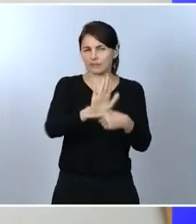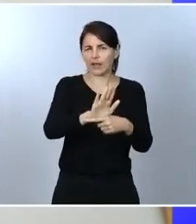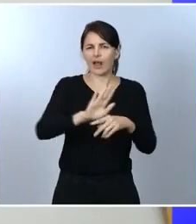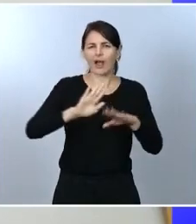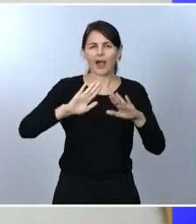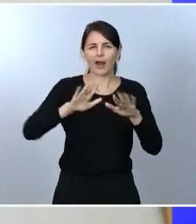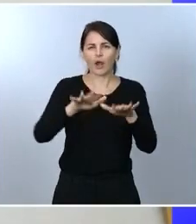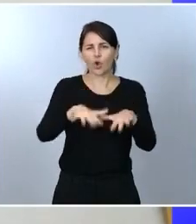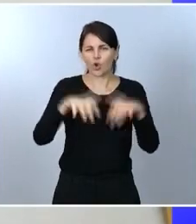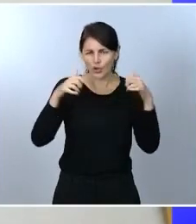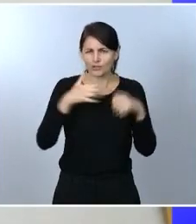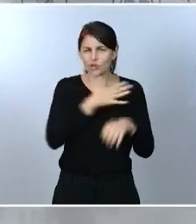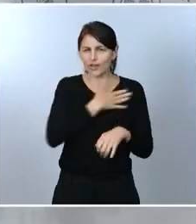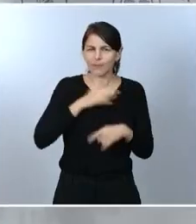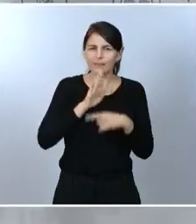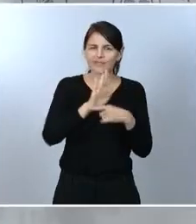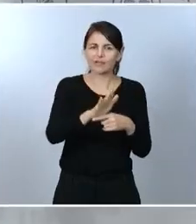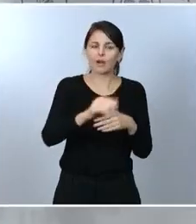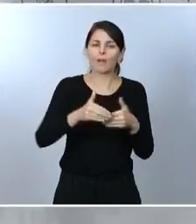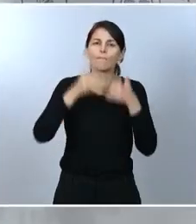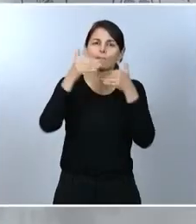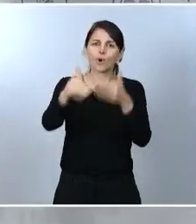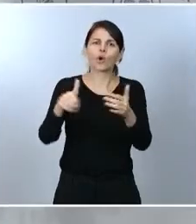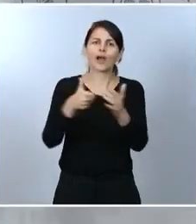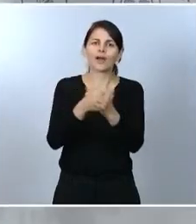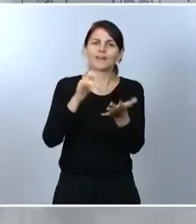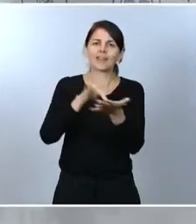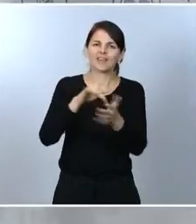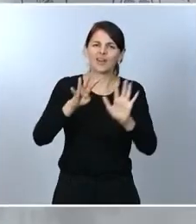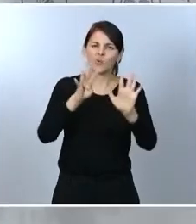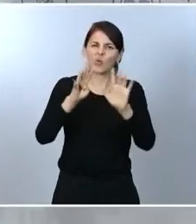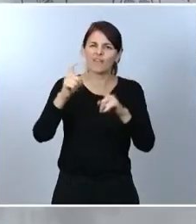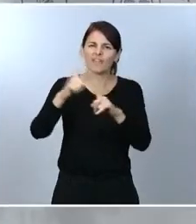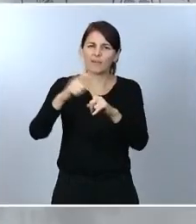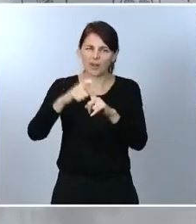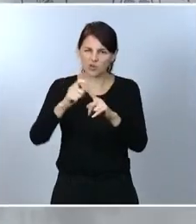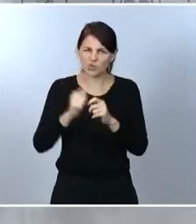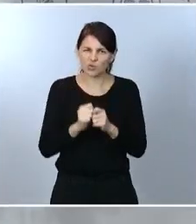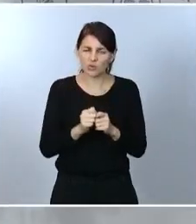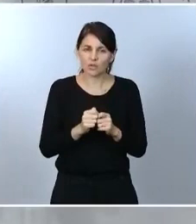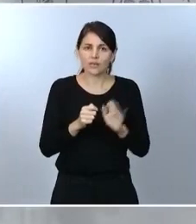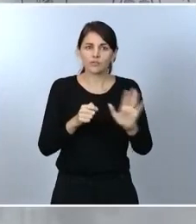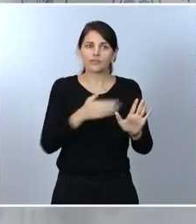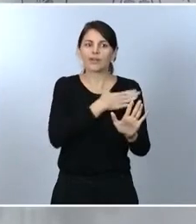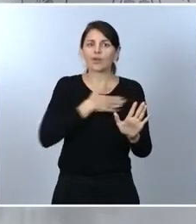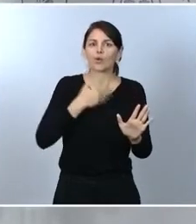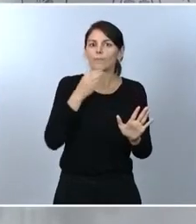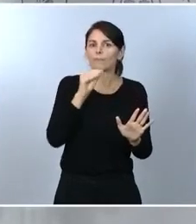preguntar a Roquíes de esta intención y, efectivamente, sí, por qué esta pisa y también si, de alguna manera, lo que pretende con ello es que